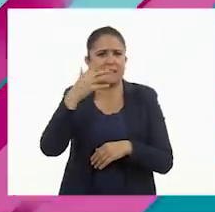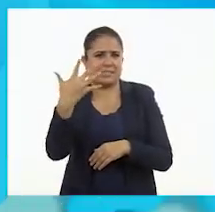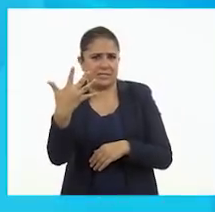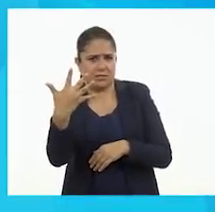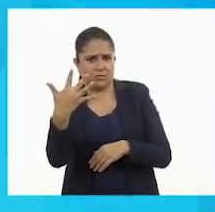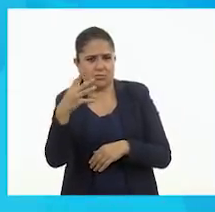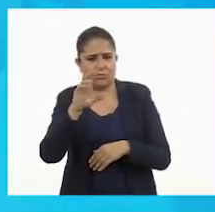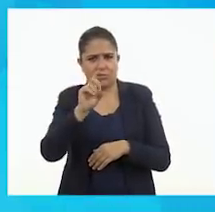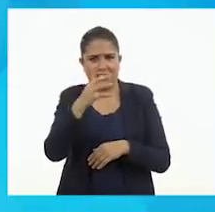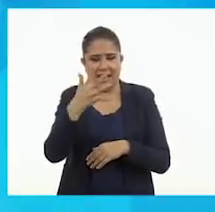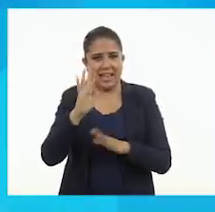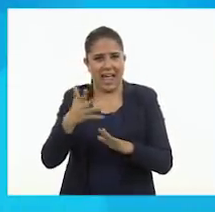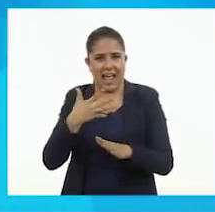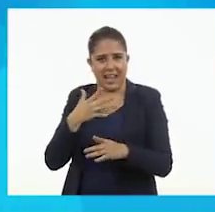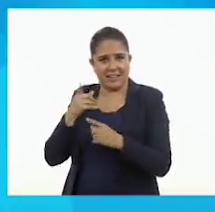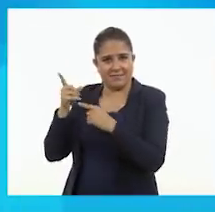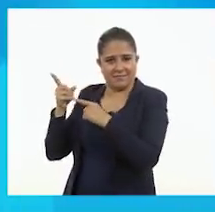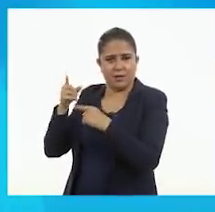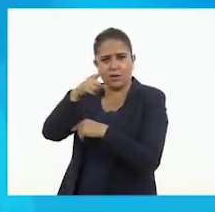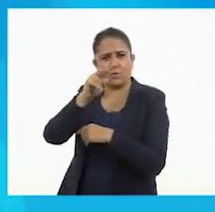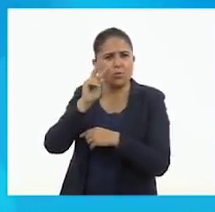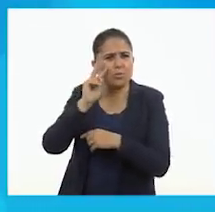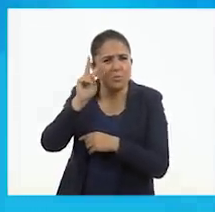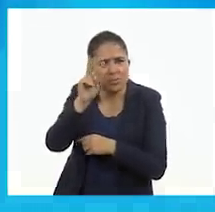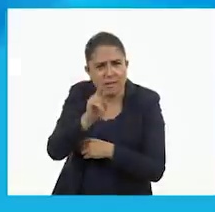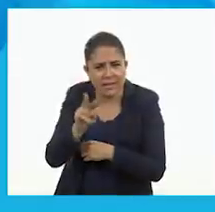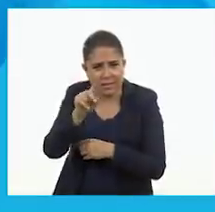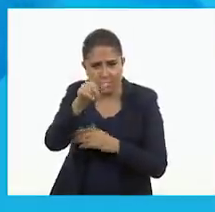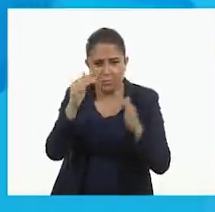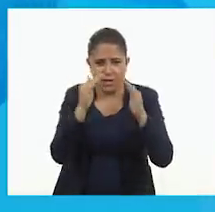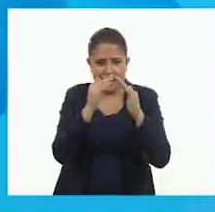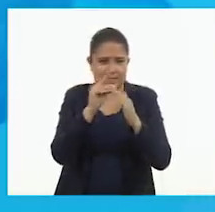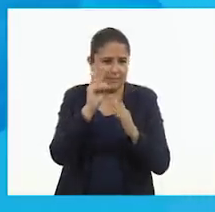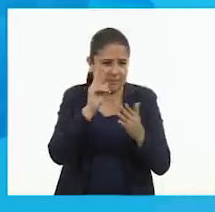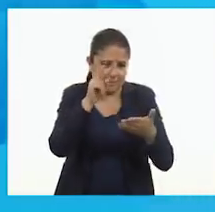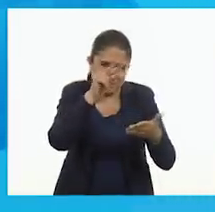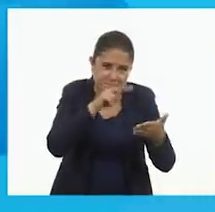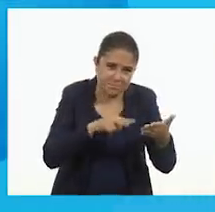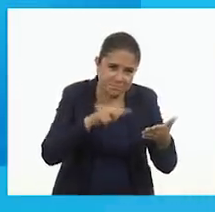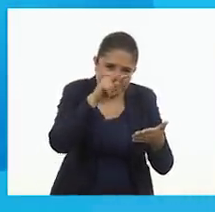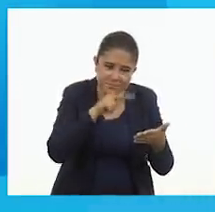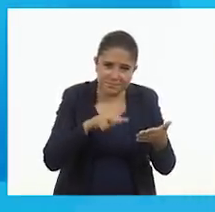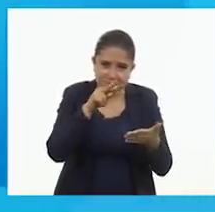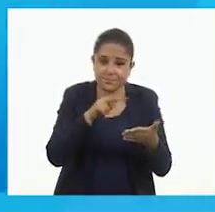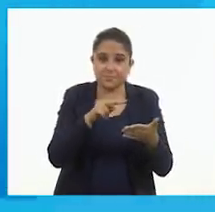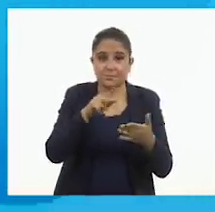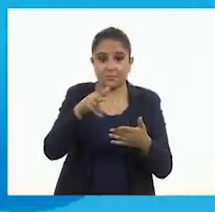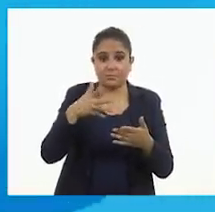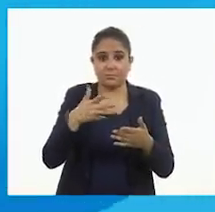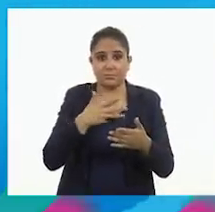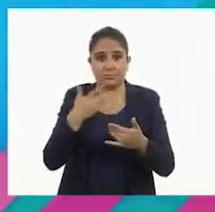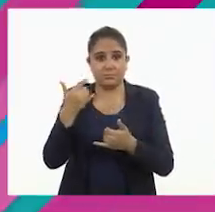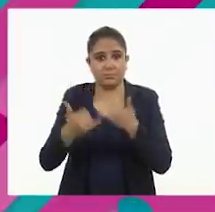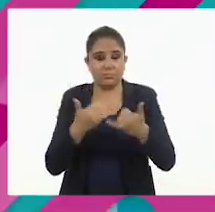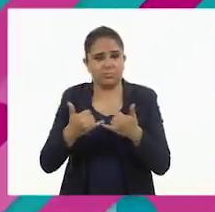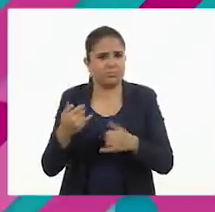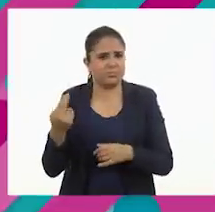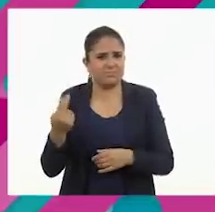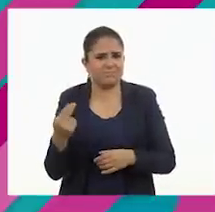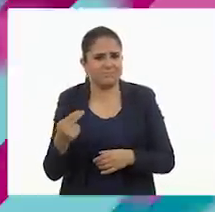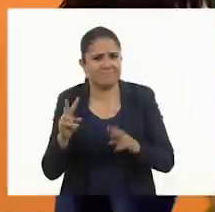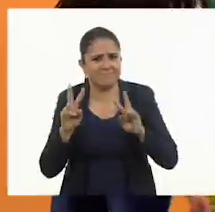este lado yo ya la tengo. Y tú puedes observarla en casa. ¿De acuerdo? Y tenemos esta actividad que se llama